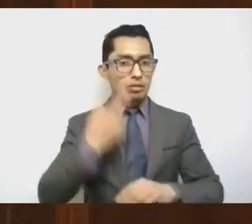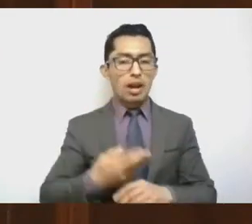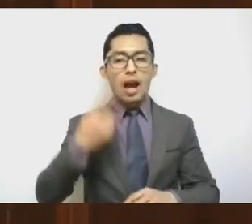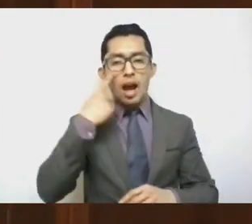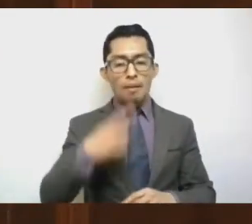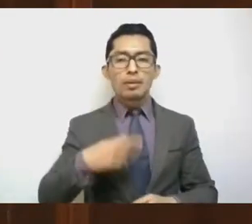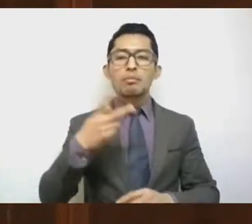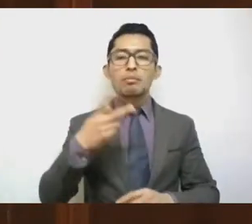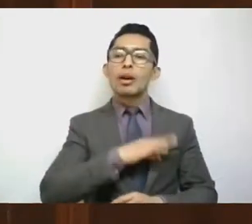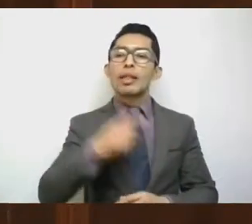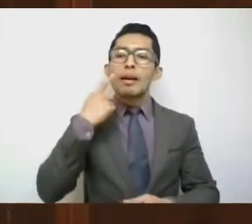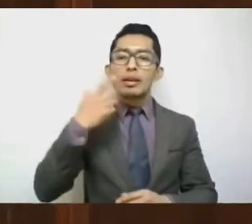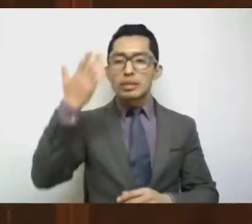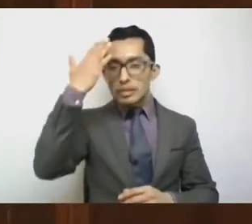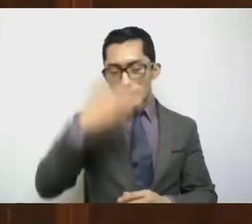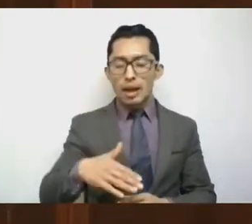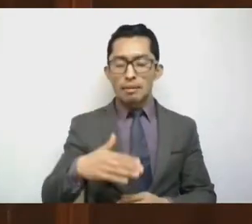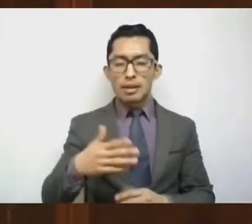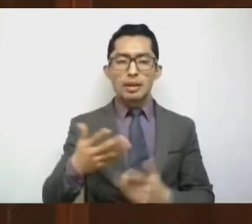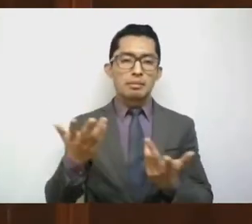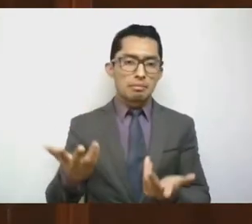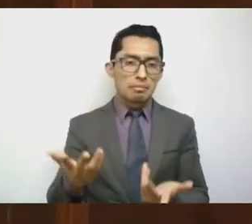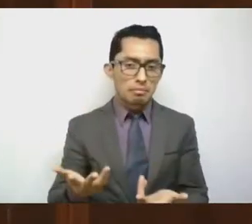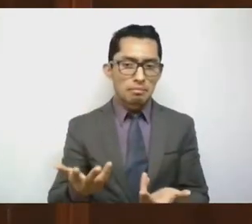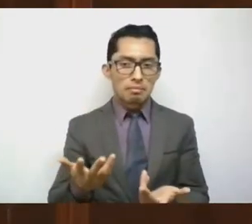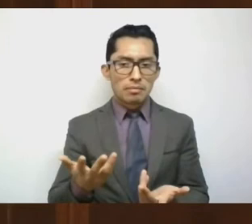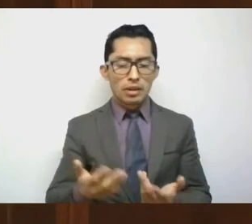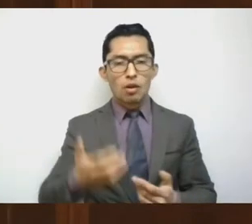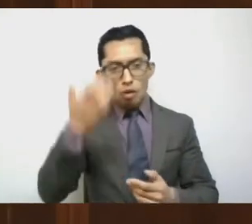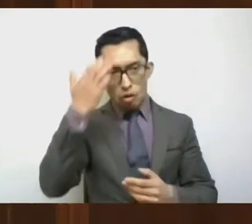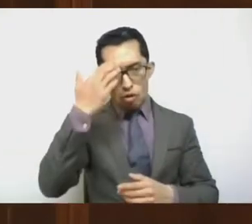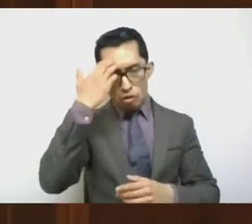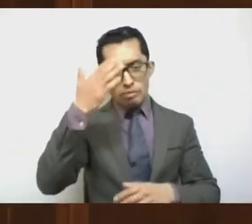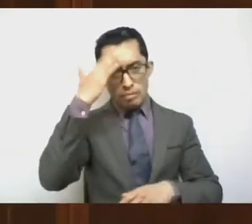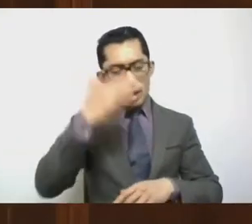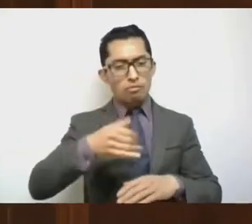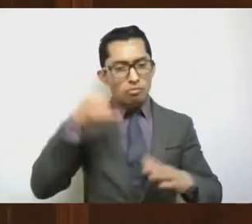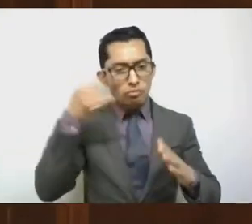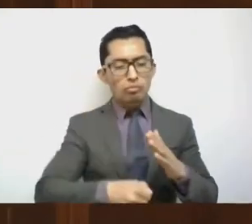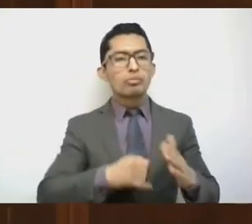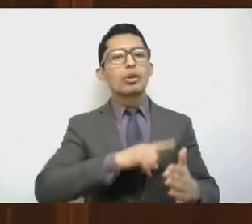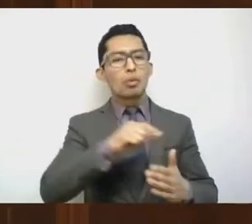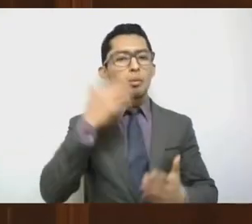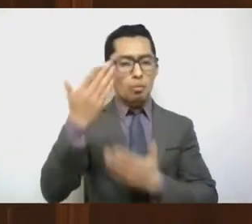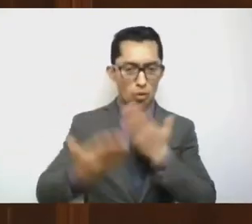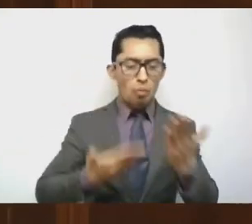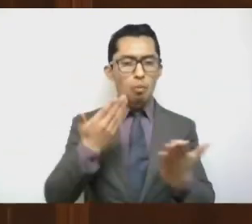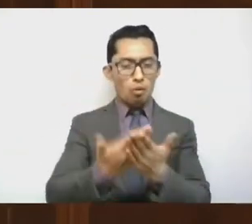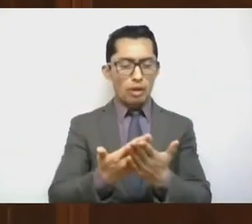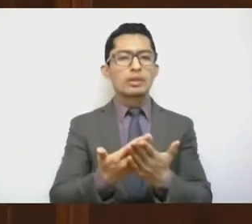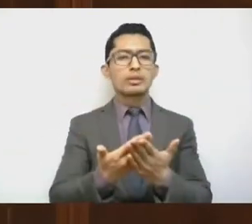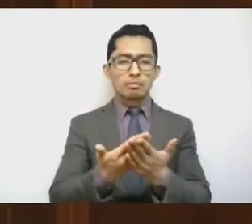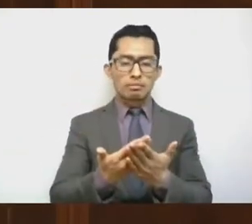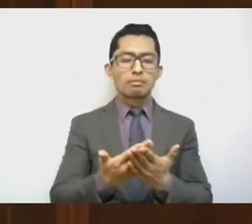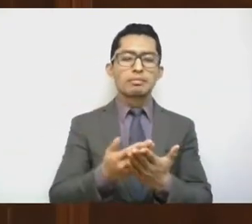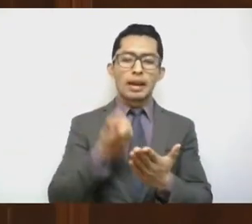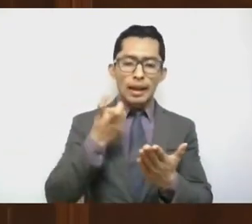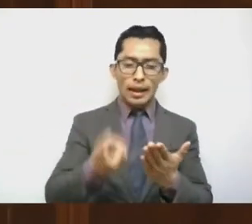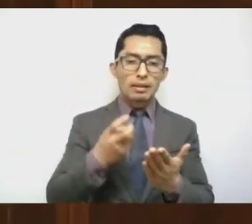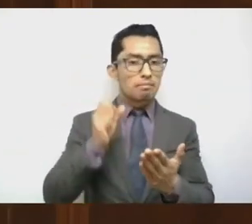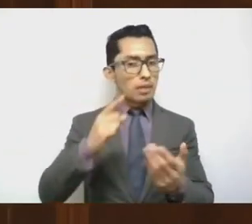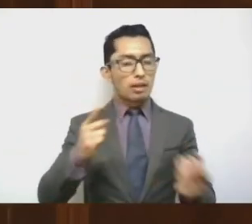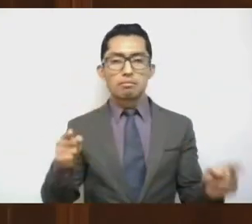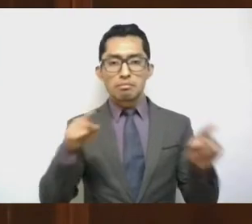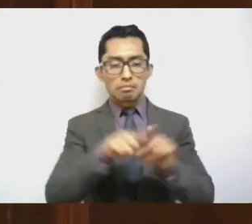a partir de conocerlo más a fondo y hacer propuestas, propuestas que tengan ese propósito,